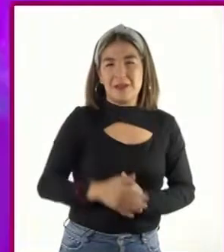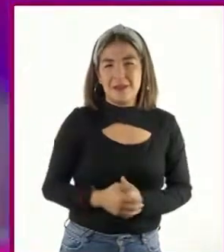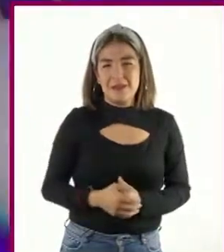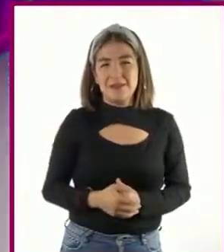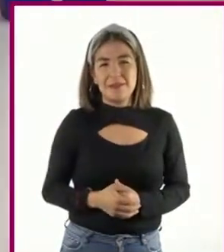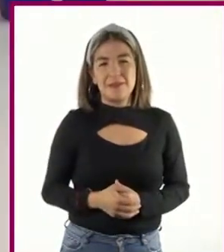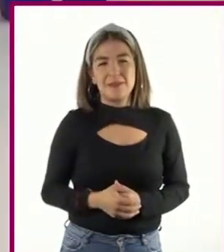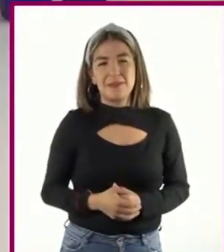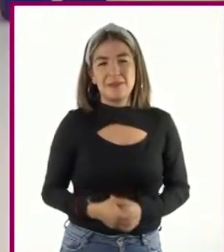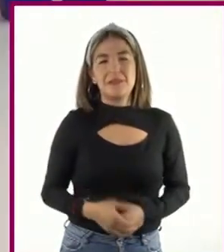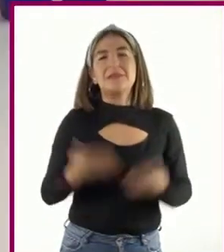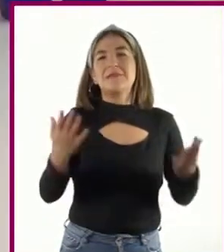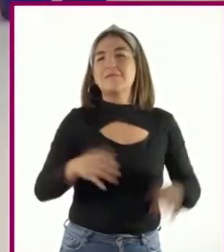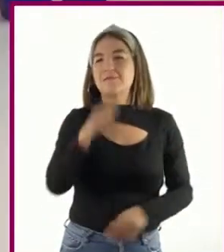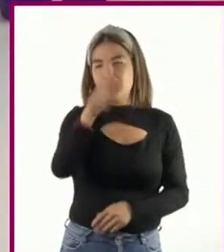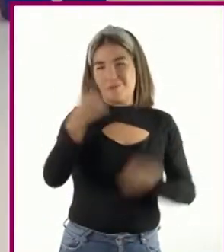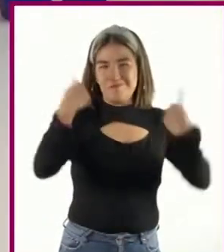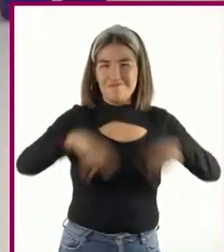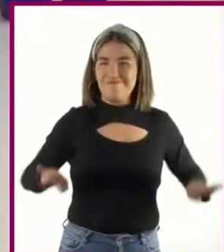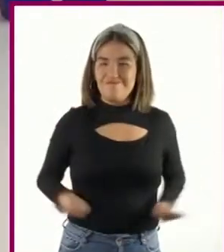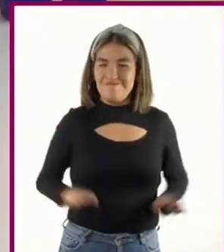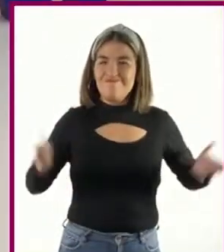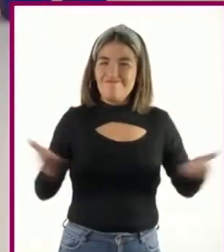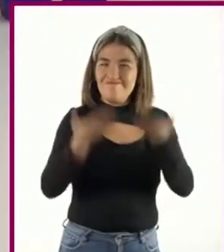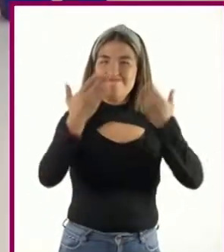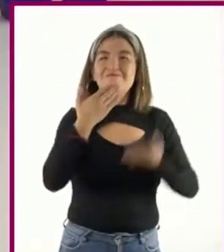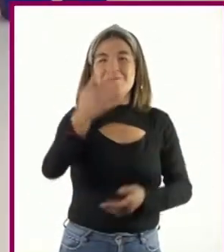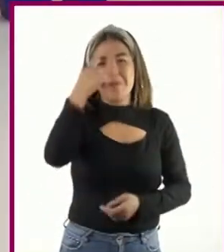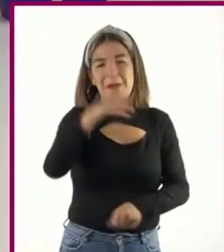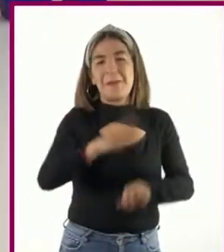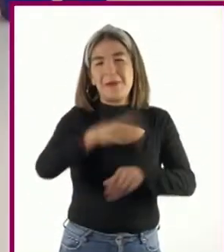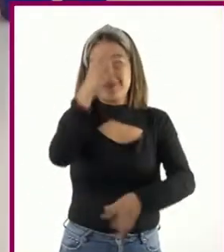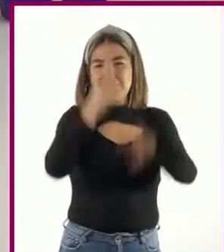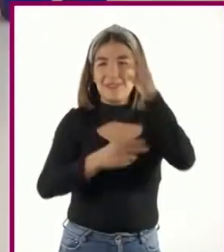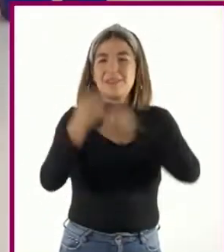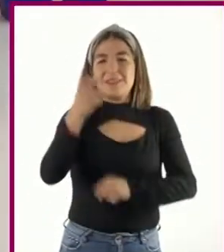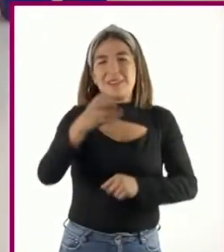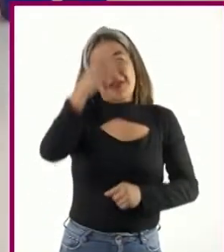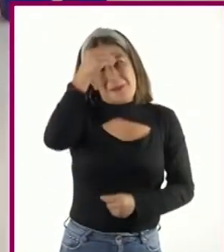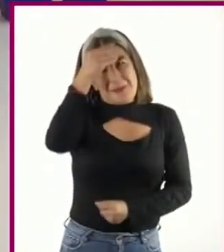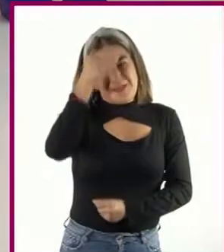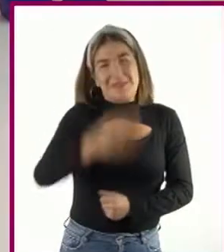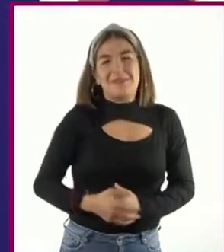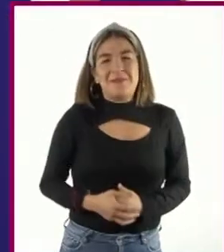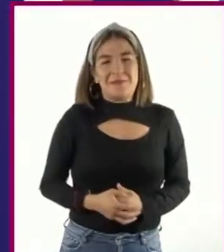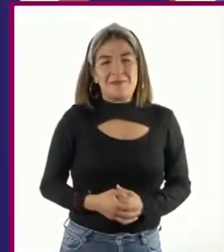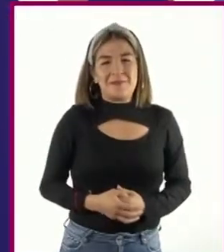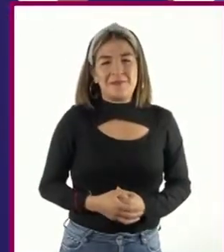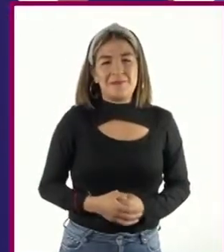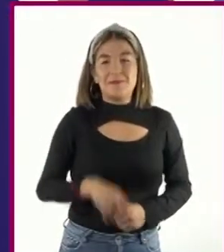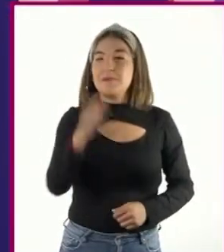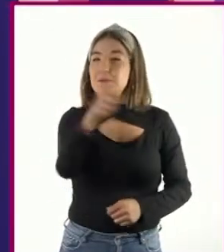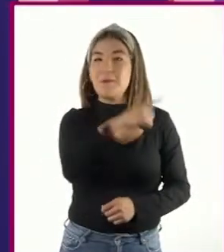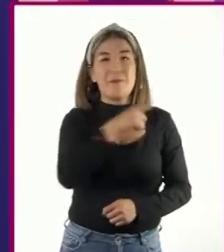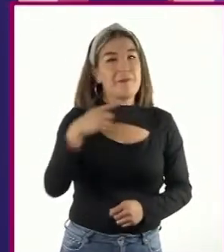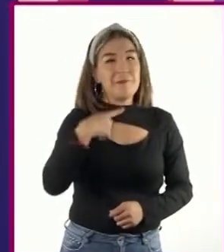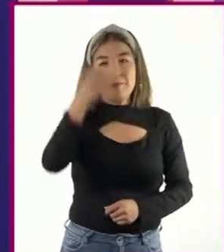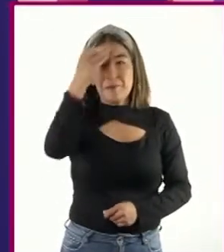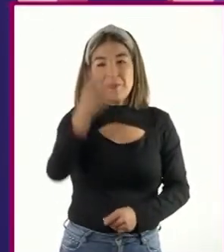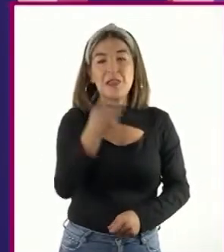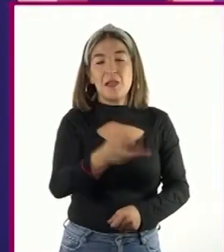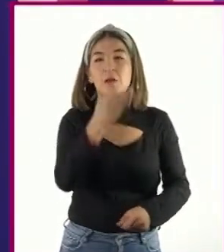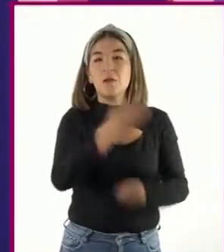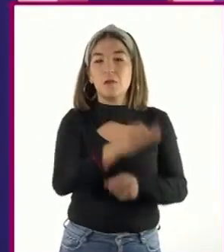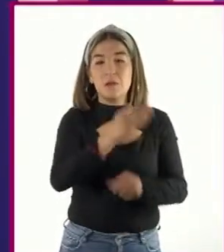supuesto, la mejor actitud para adentrarnos en el maravilloso mundo del aprendizaje. No olviden que si durante